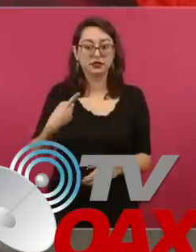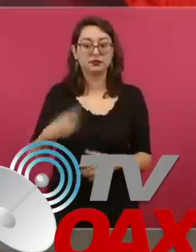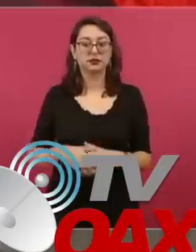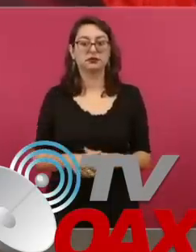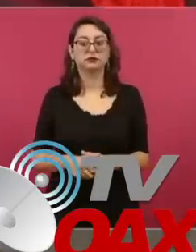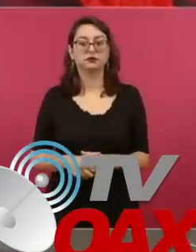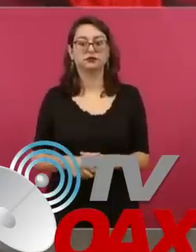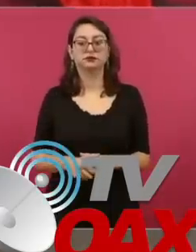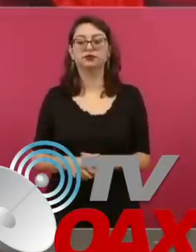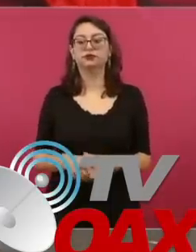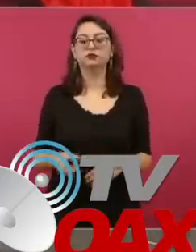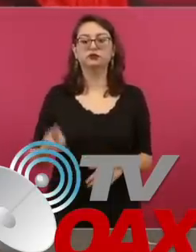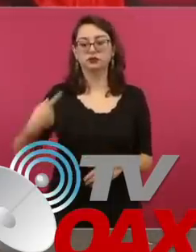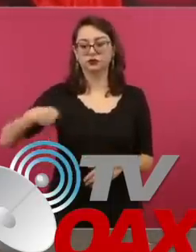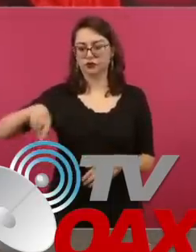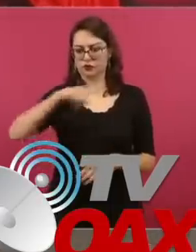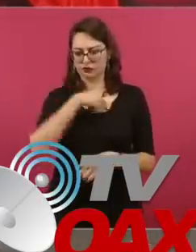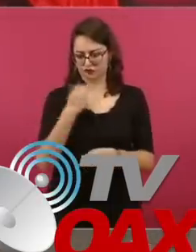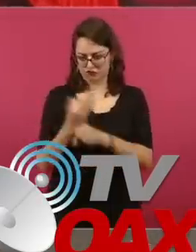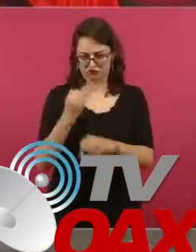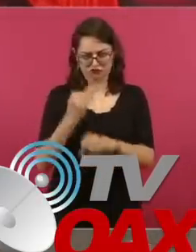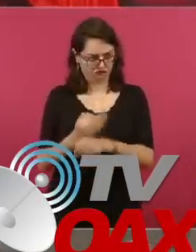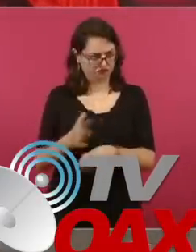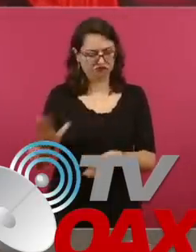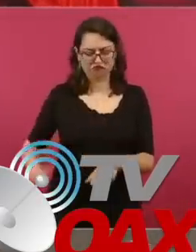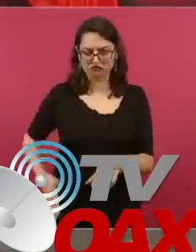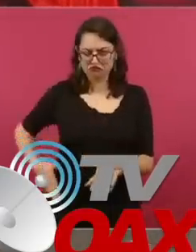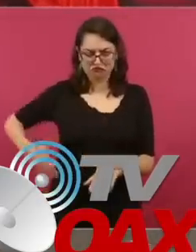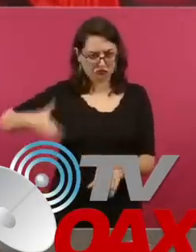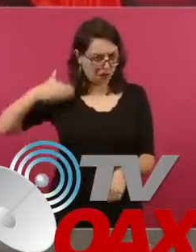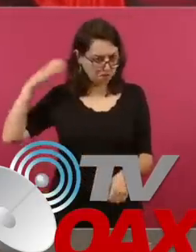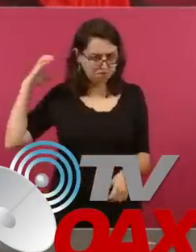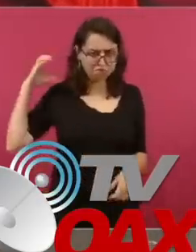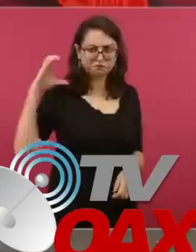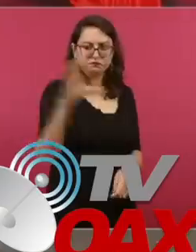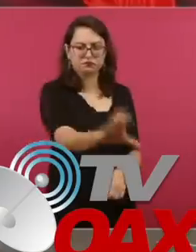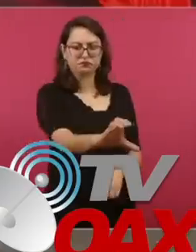les pagamos de inmediato, todo.